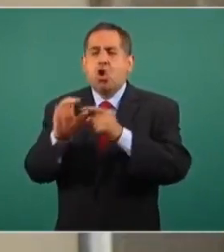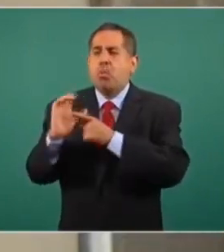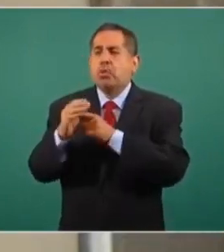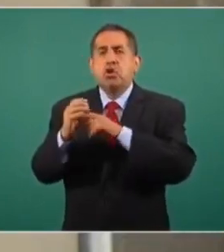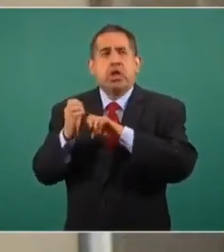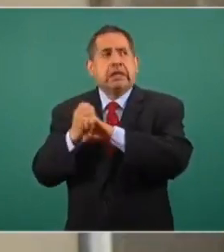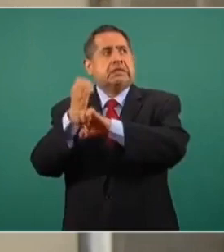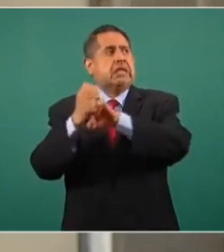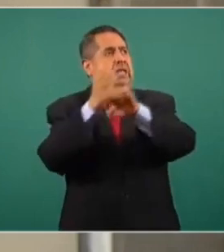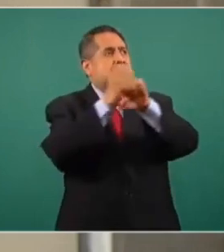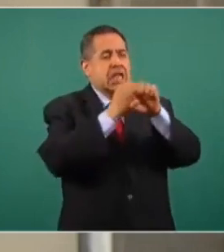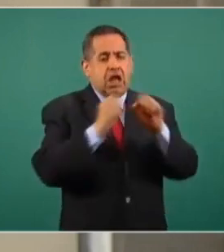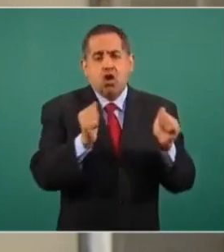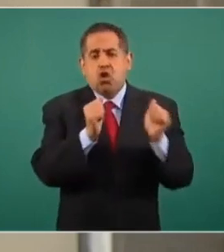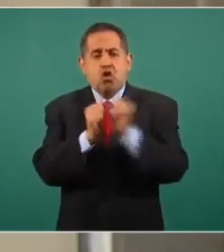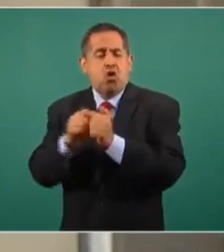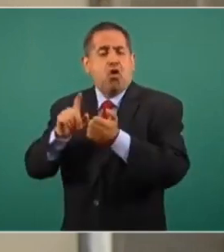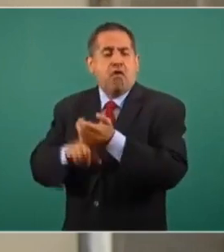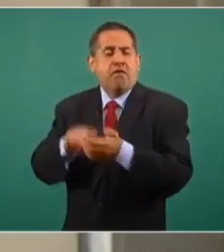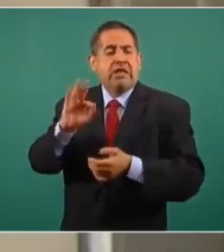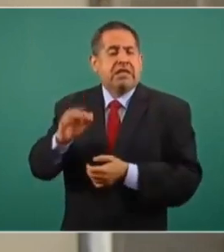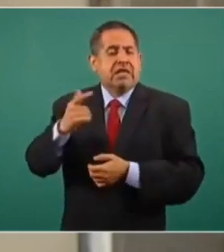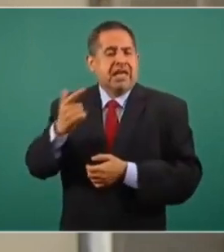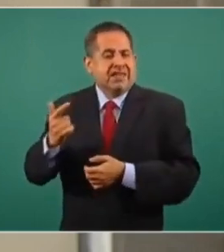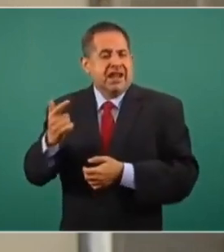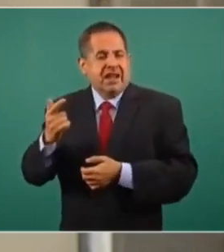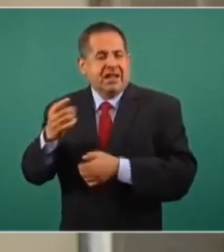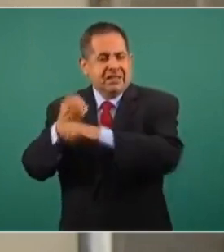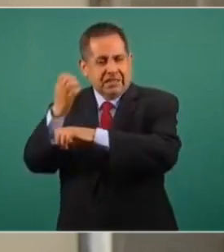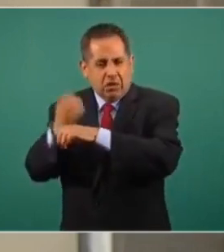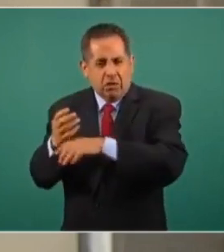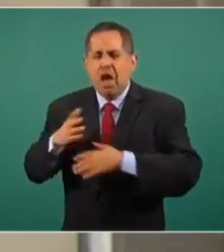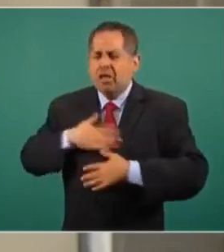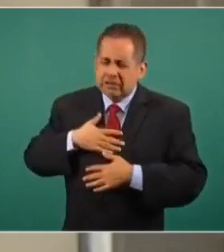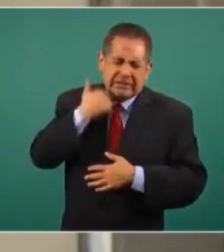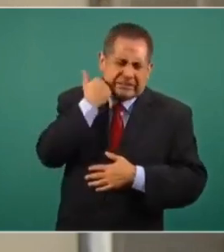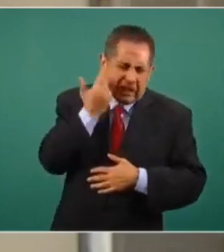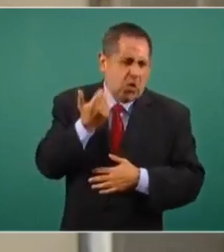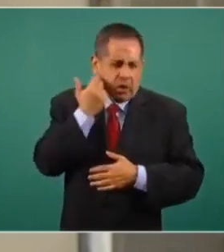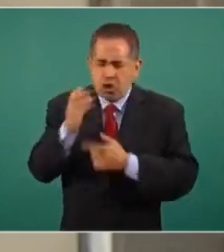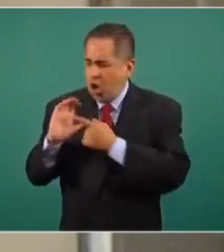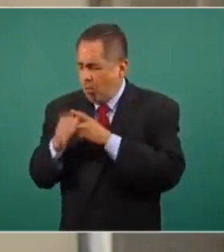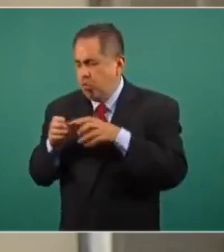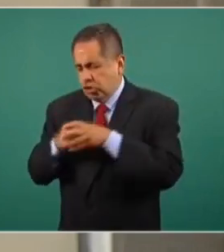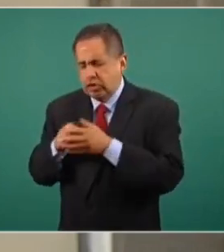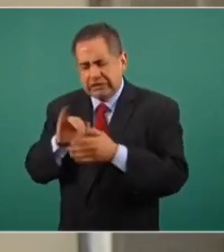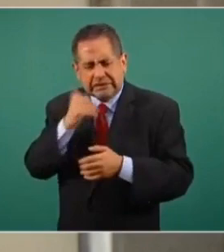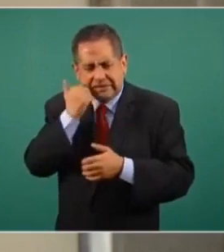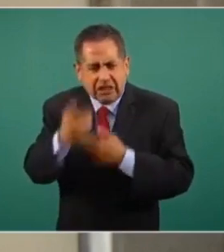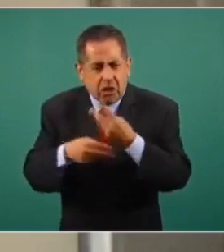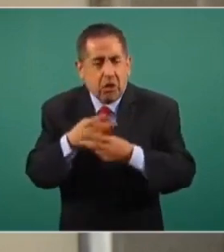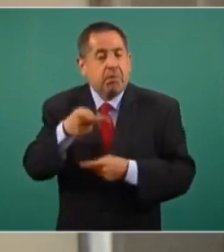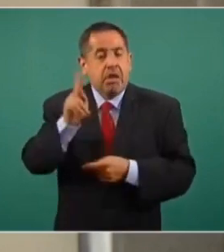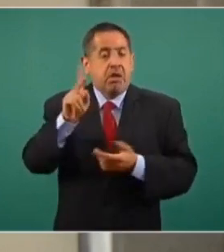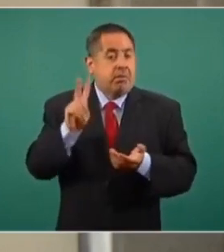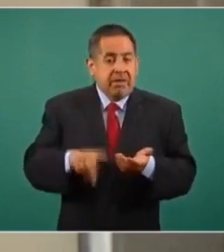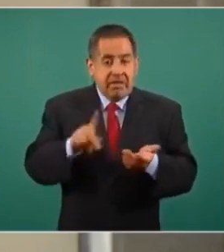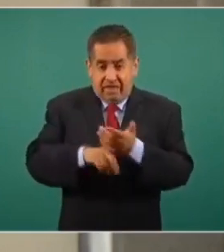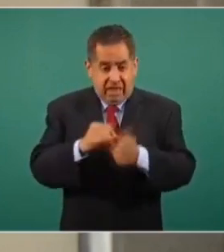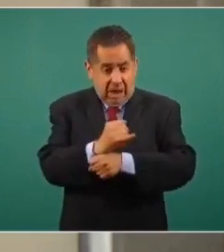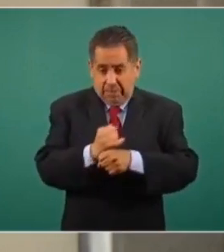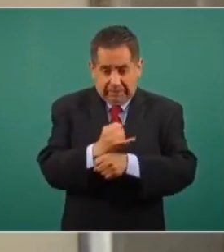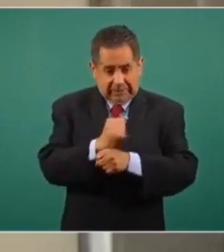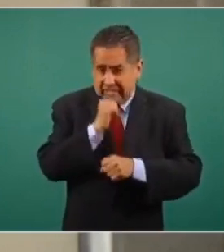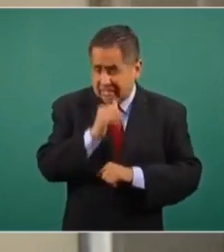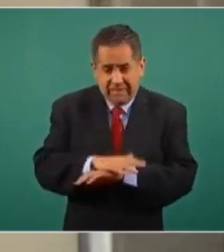estatales con las fiscalías? Porque sí, podemos tener mucha voluntad de las comisiones estatales, pero como en efecto no investigan,